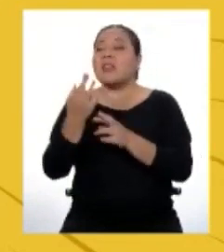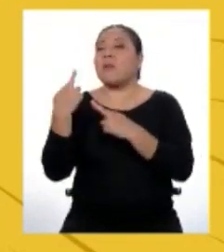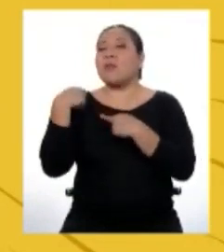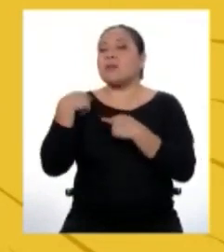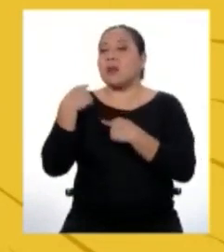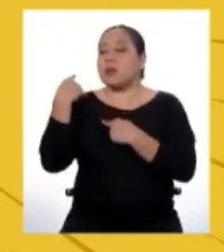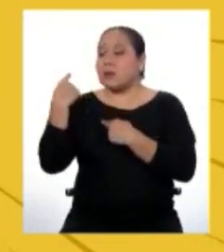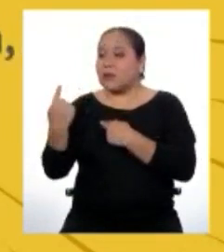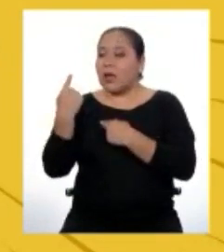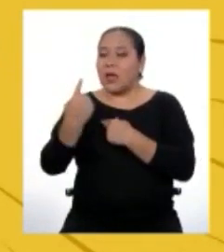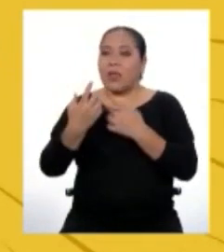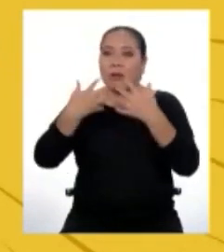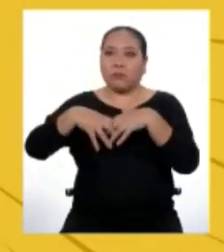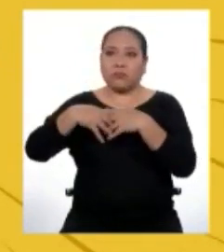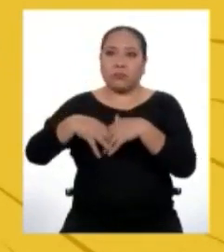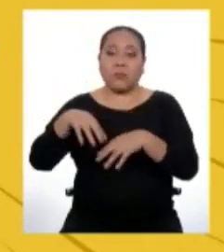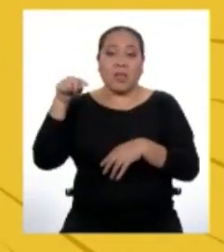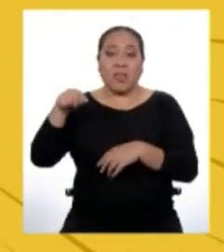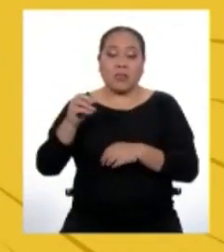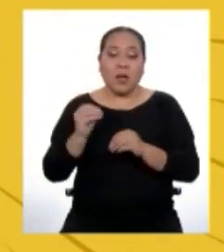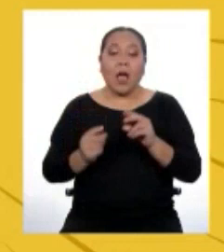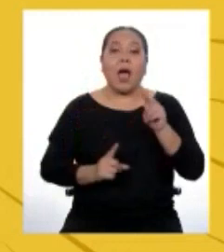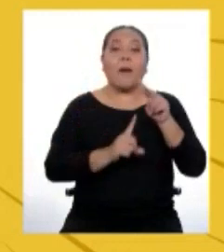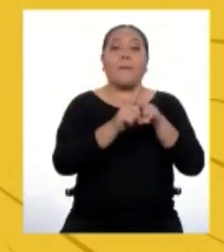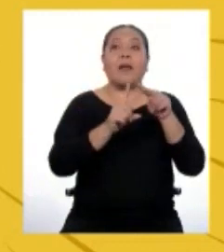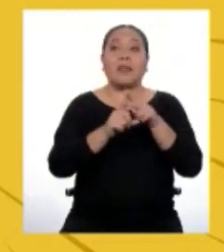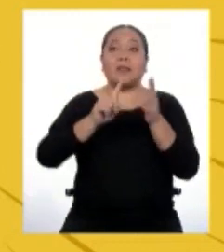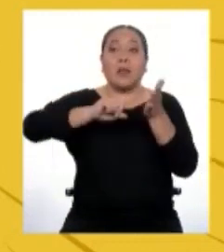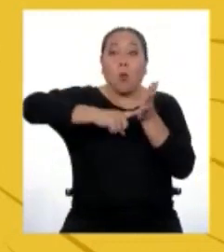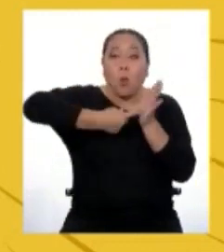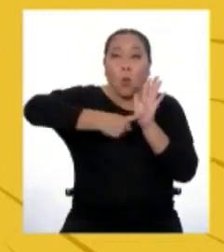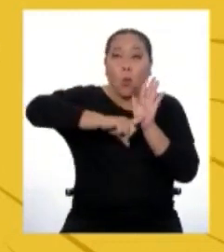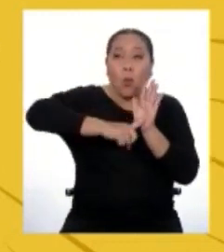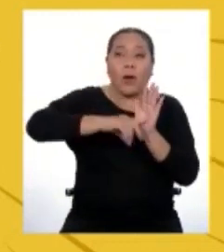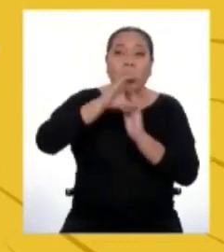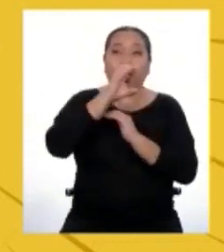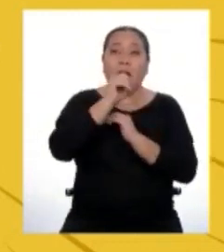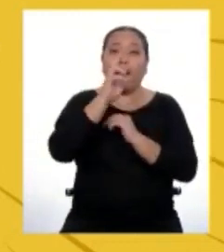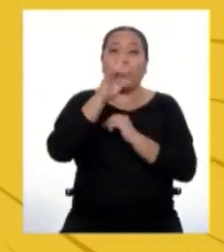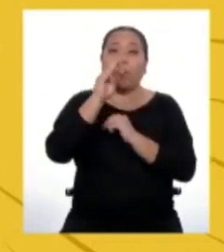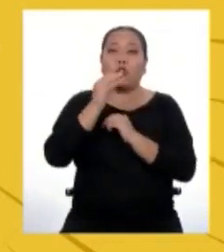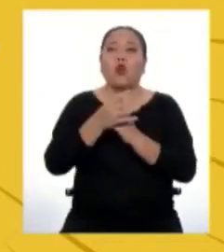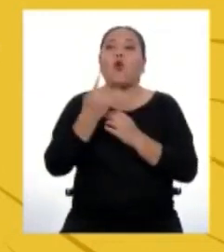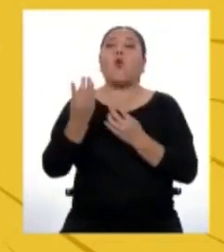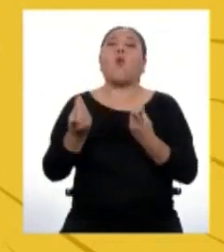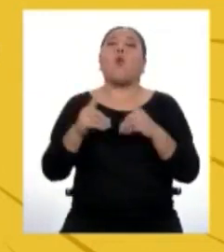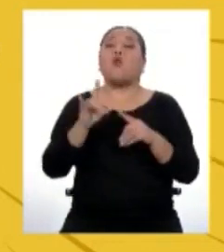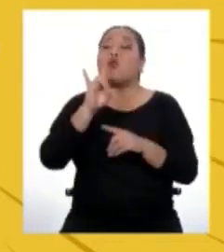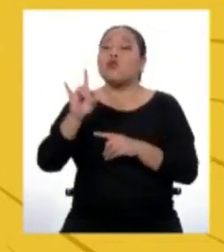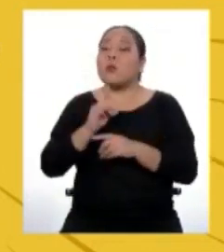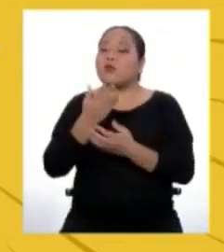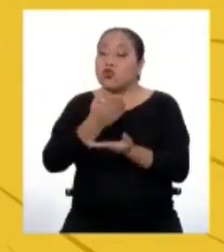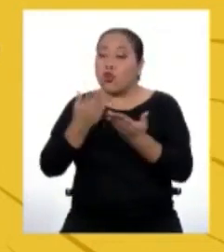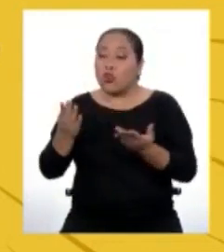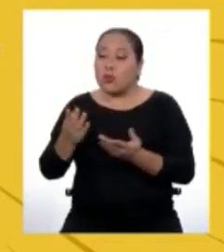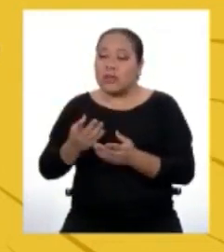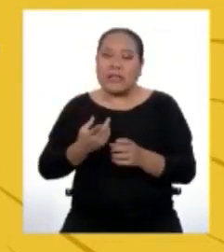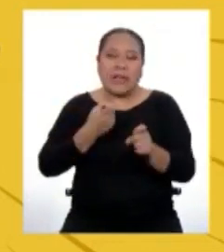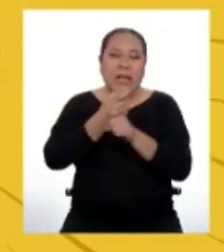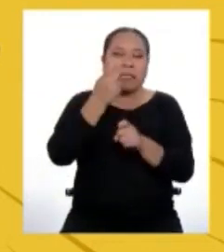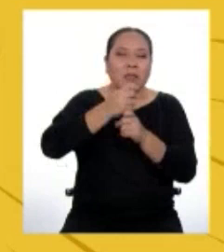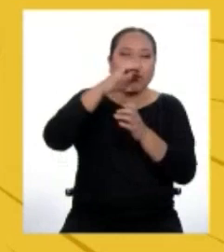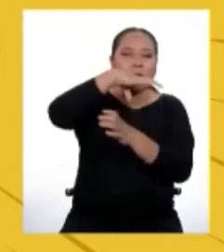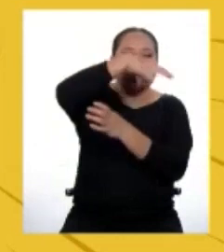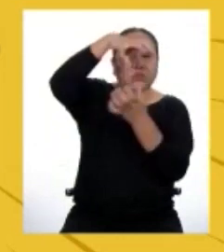Generamos esta huella cada vez que utilizamos productos que dañan el ambiente. Si queremos